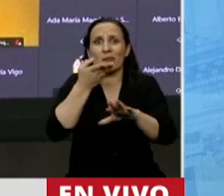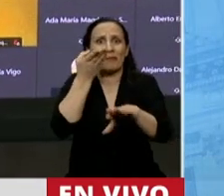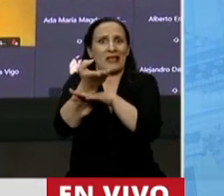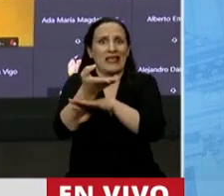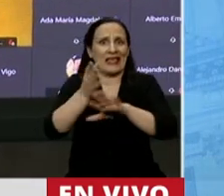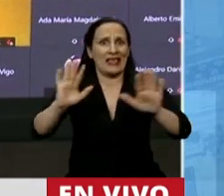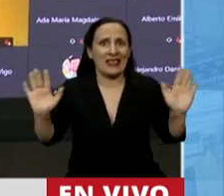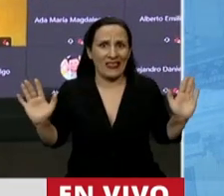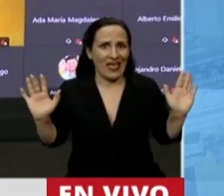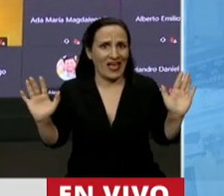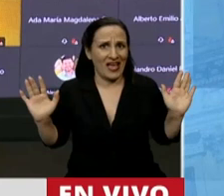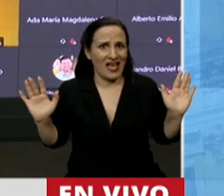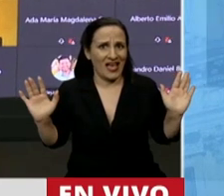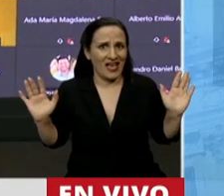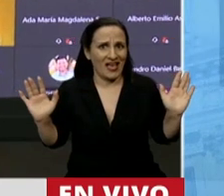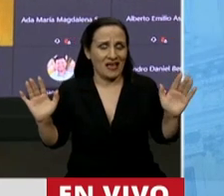En segundo lugar,